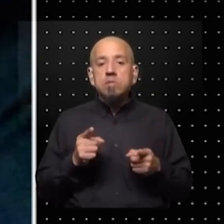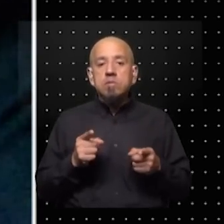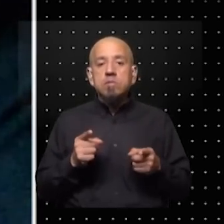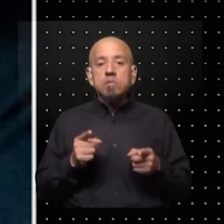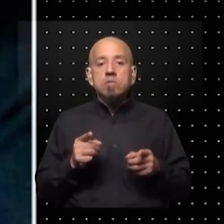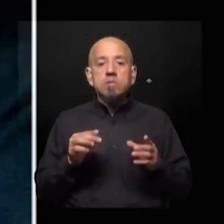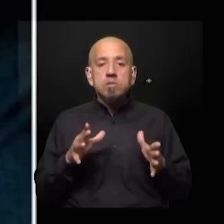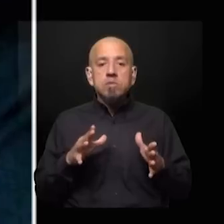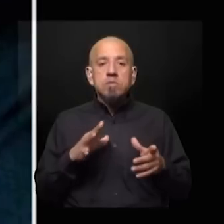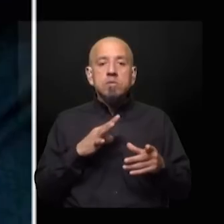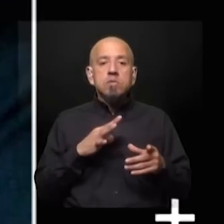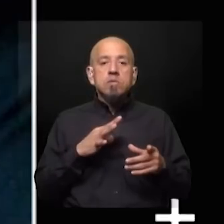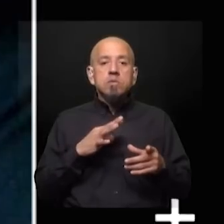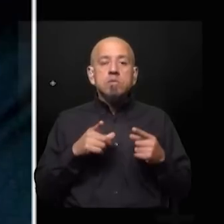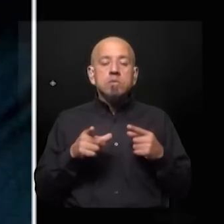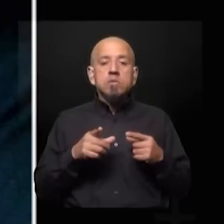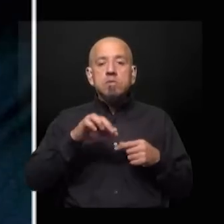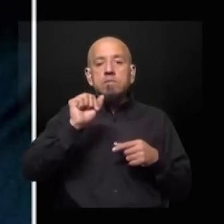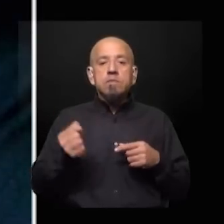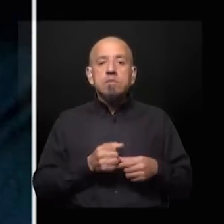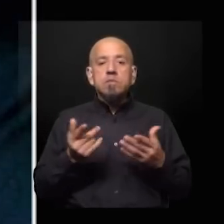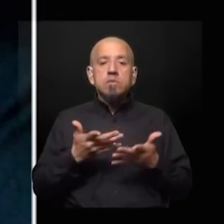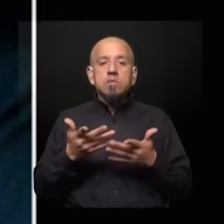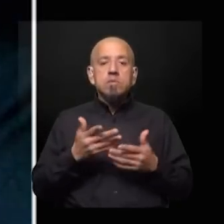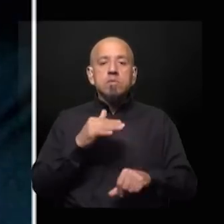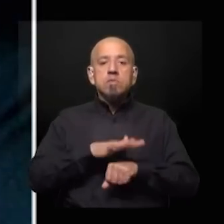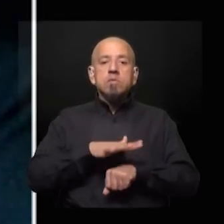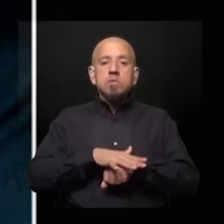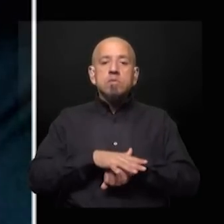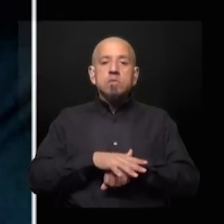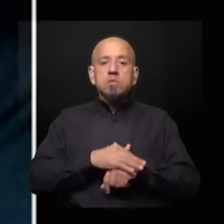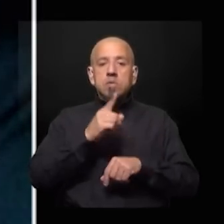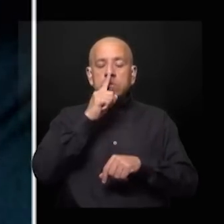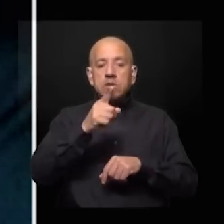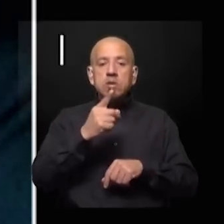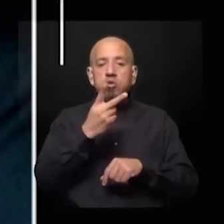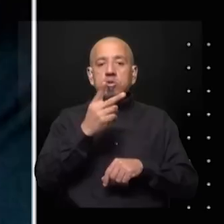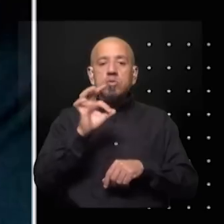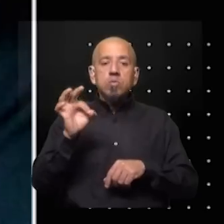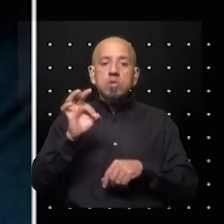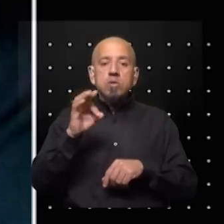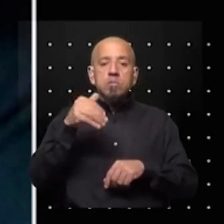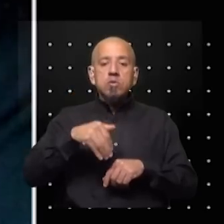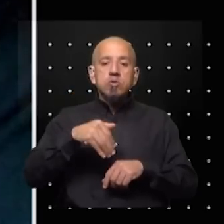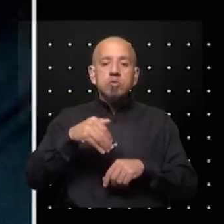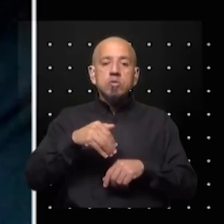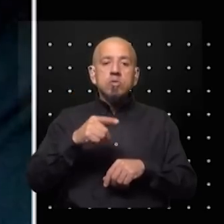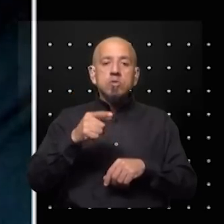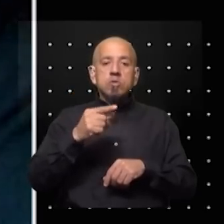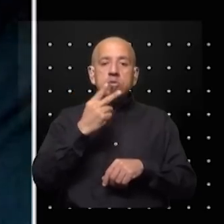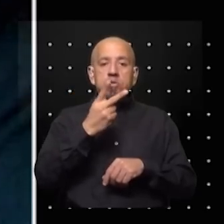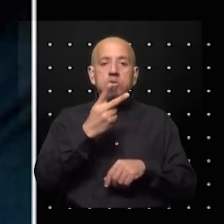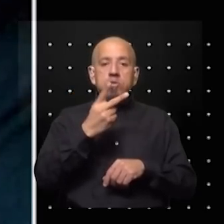no nos olvidemos que África en estos momentos tiene 1250 millones de habitantes pero que en 20 años va a tener 2500